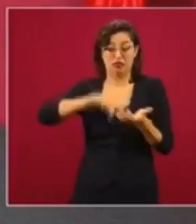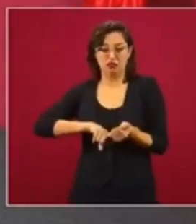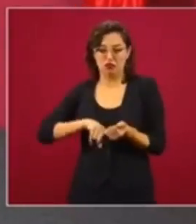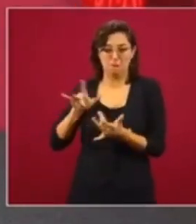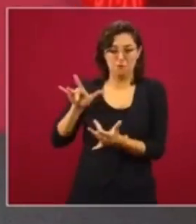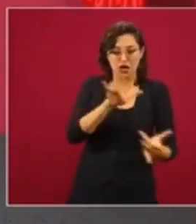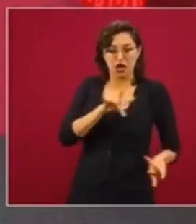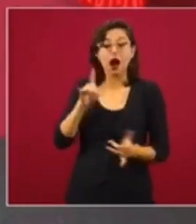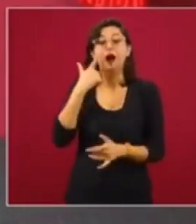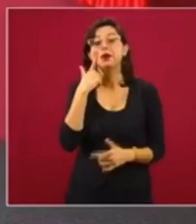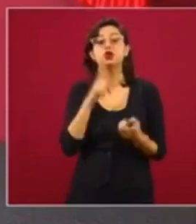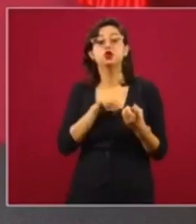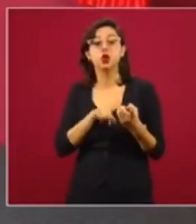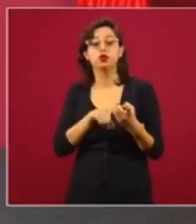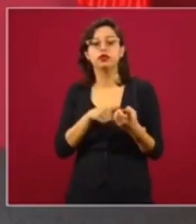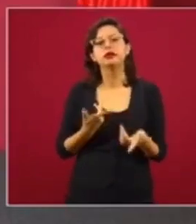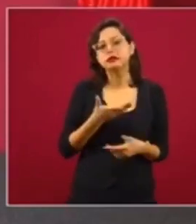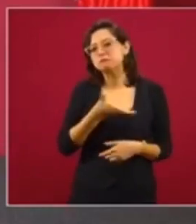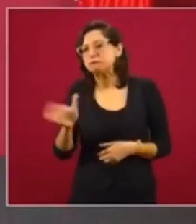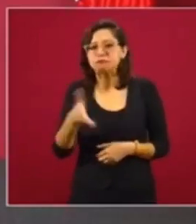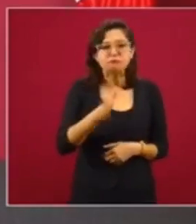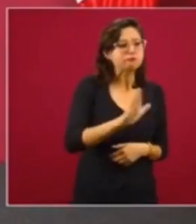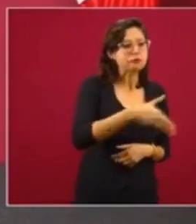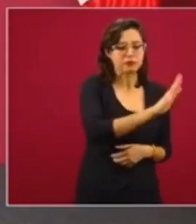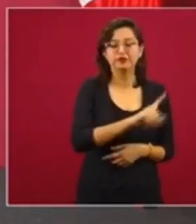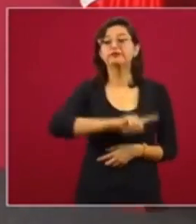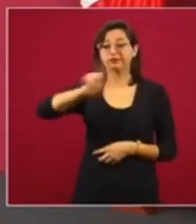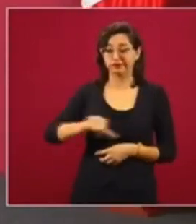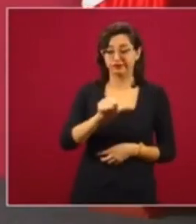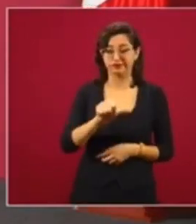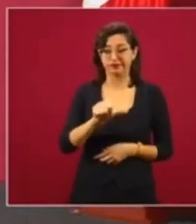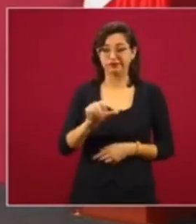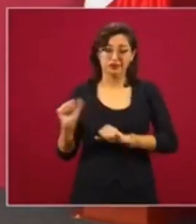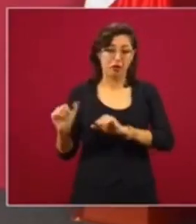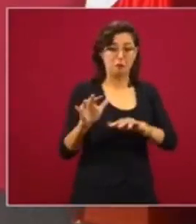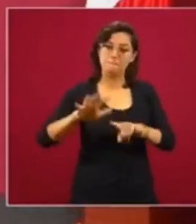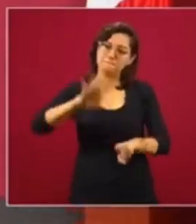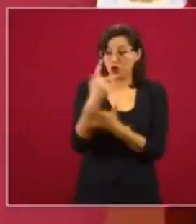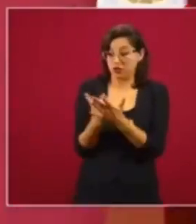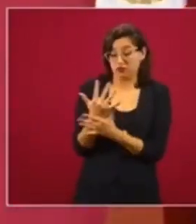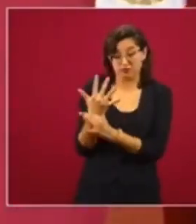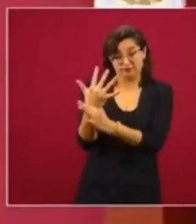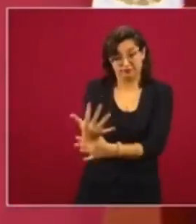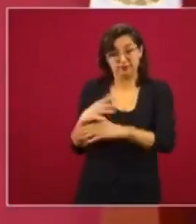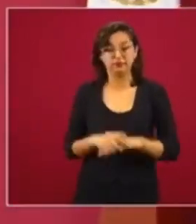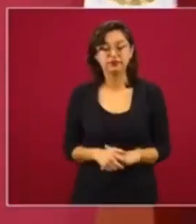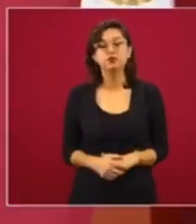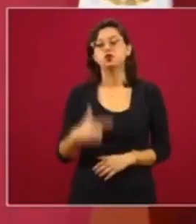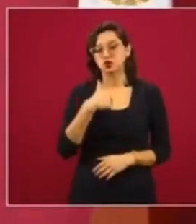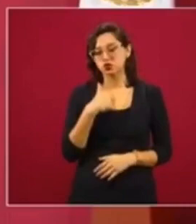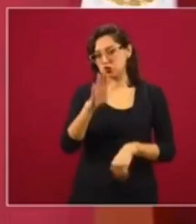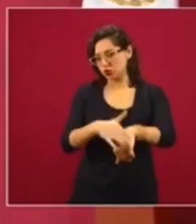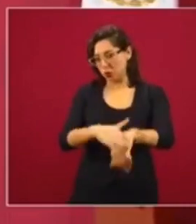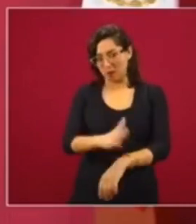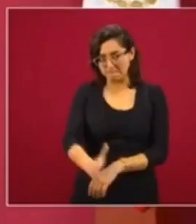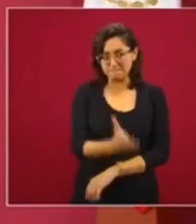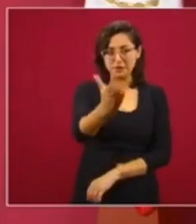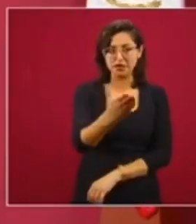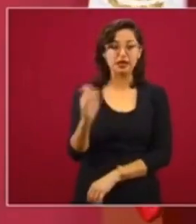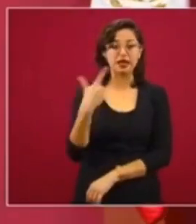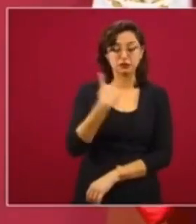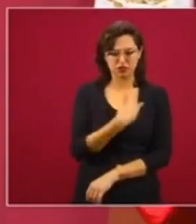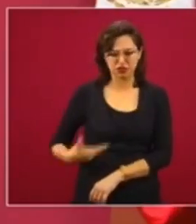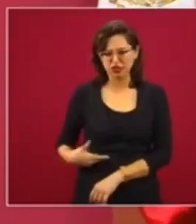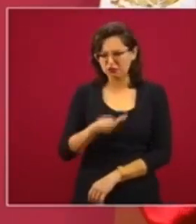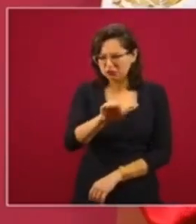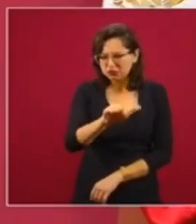y actuar en contra de esos delincuentes. Y yo le pedí que dijera si